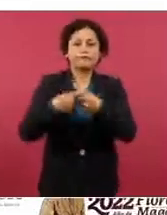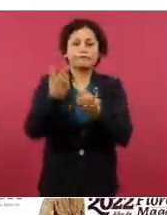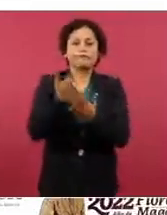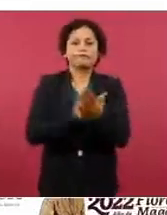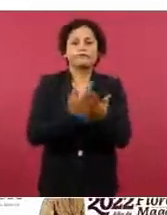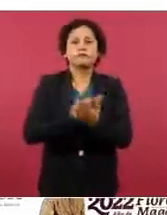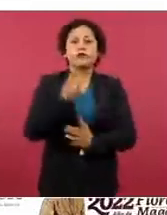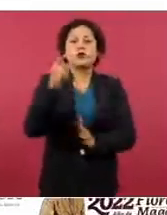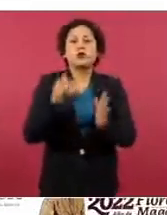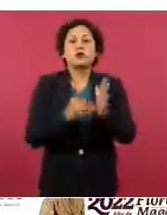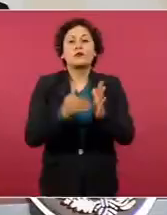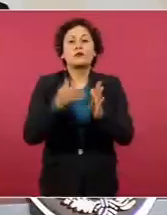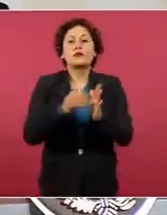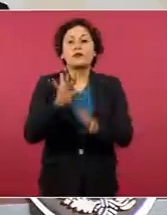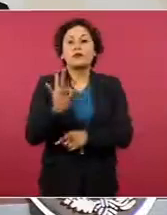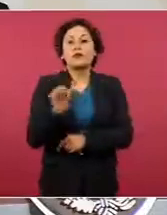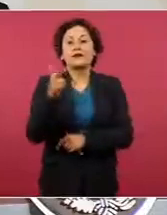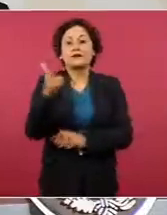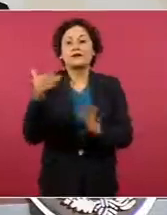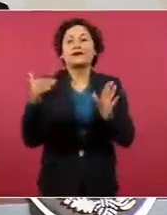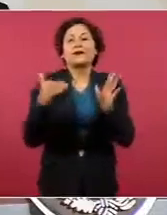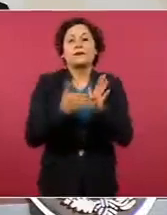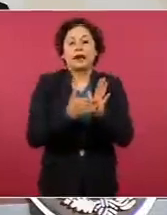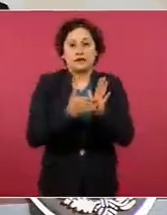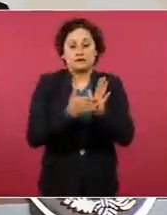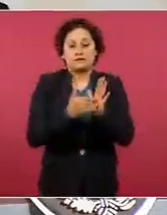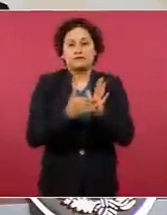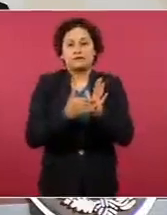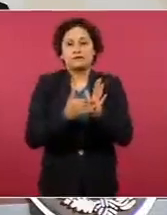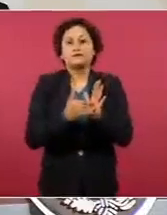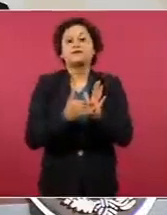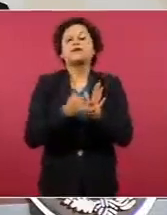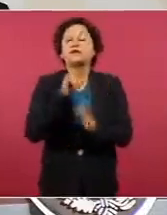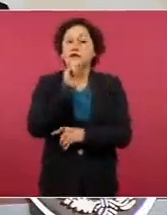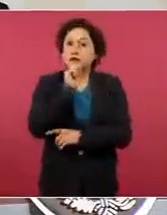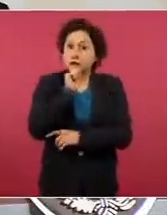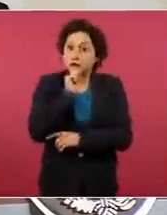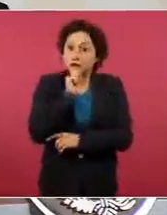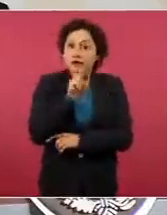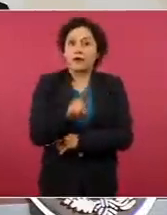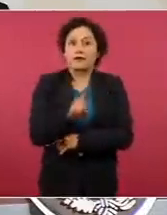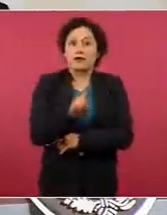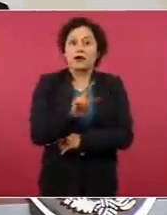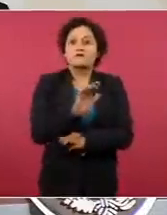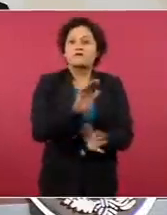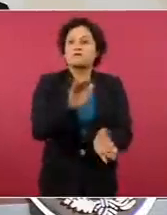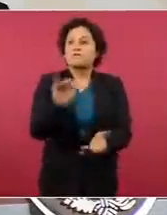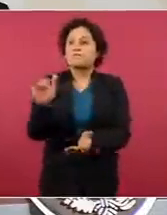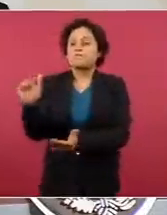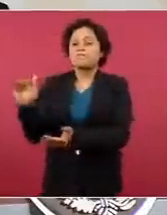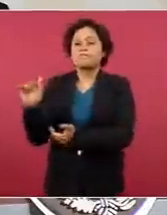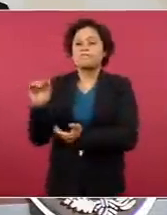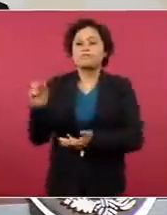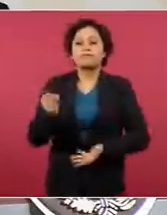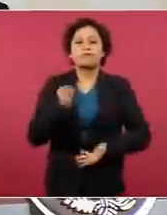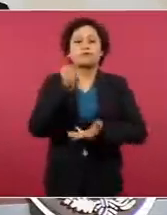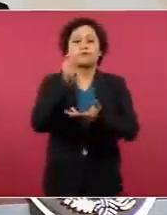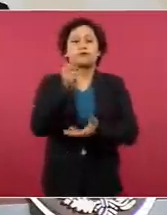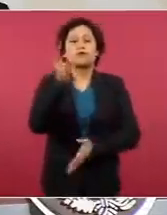vehículos, así mismo se han obtenido recursos por más de dos mil 600